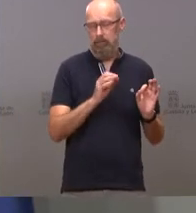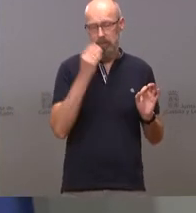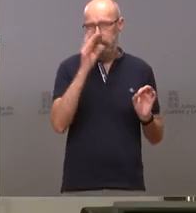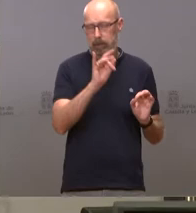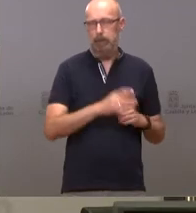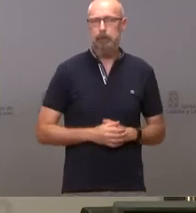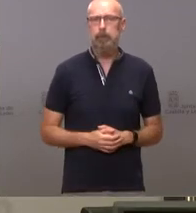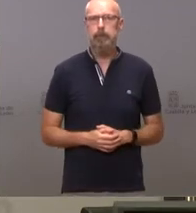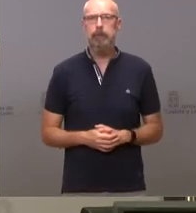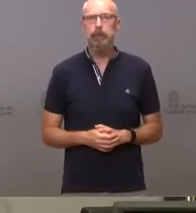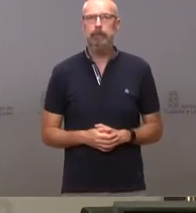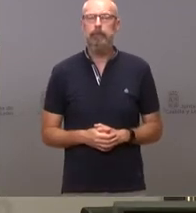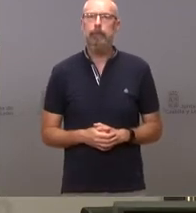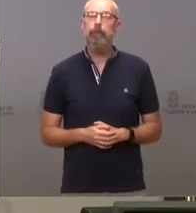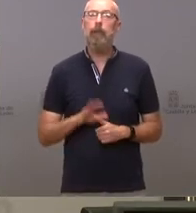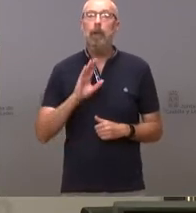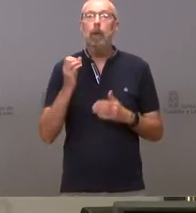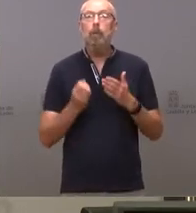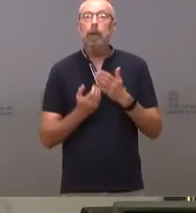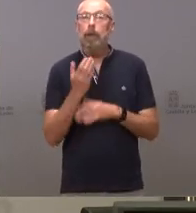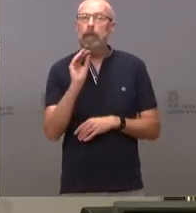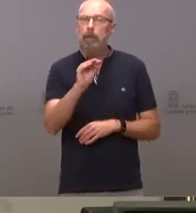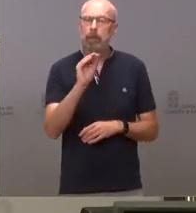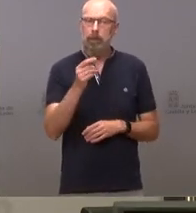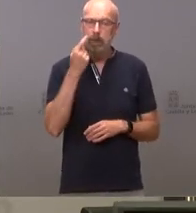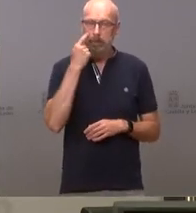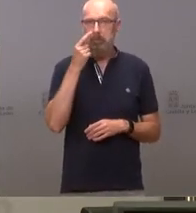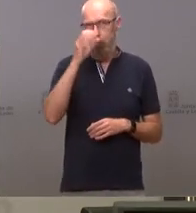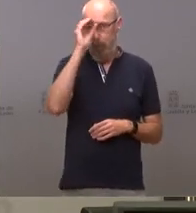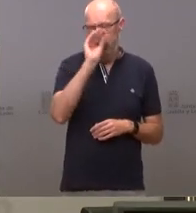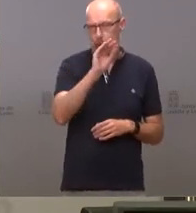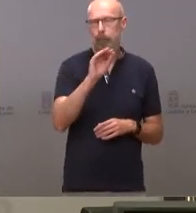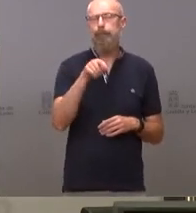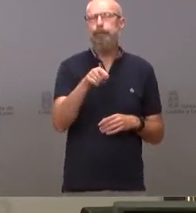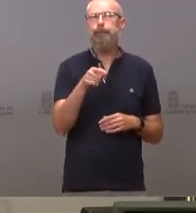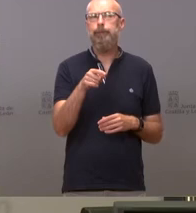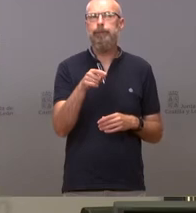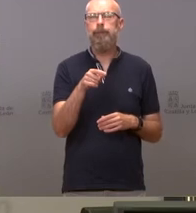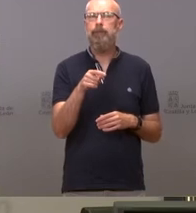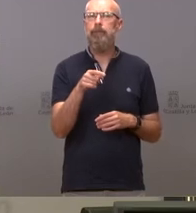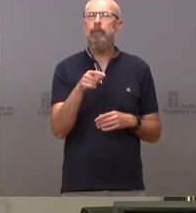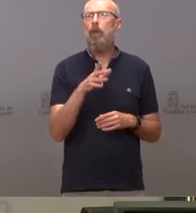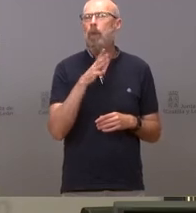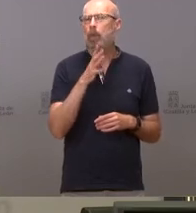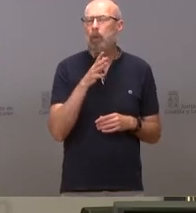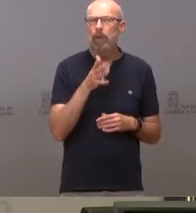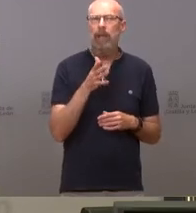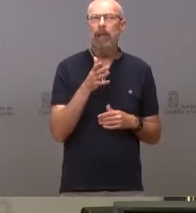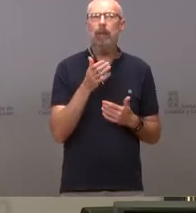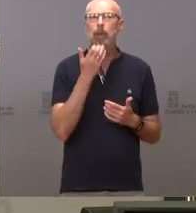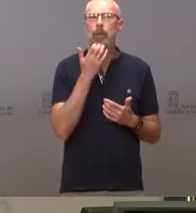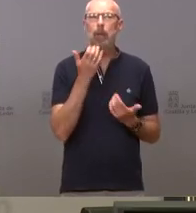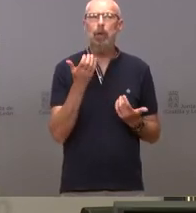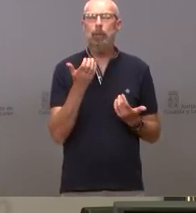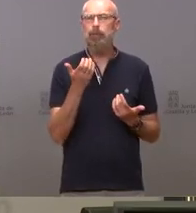buenos días desde su punto de vista cuáles son las cuáles son las razones para las que por las que no se quiere facilitar